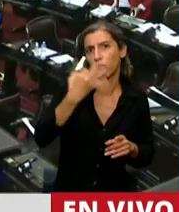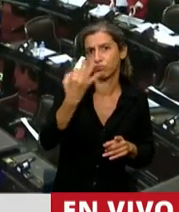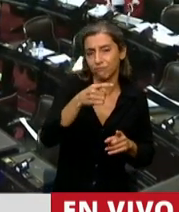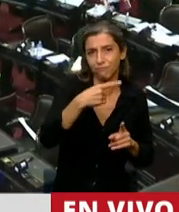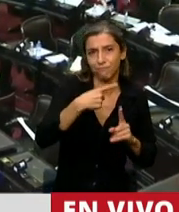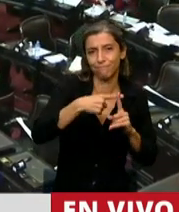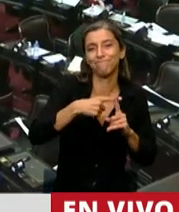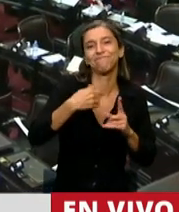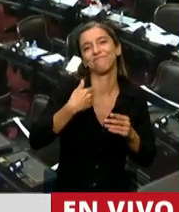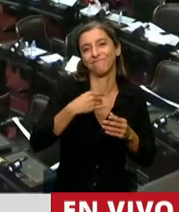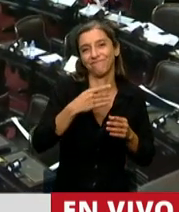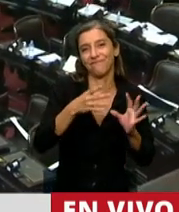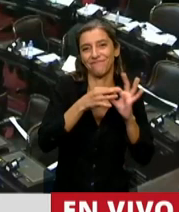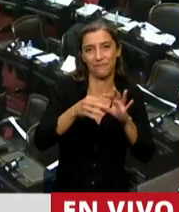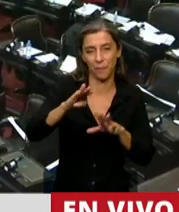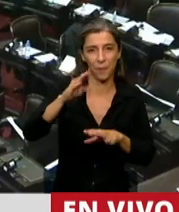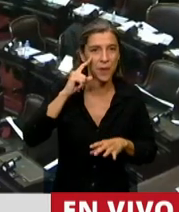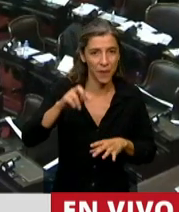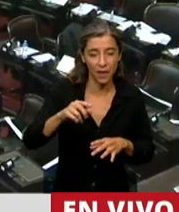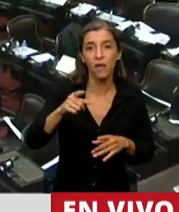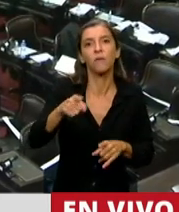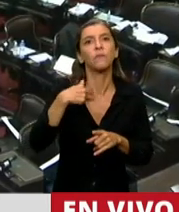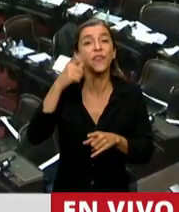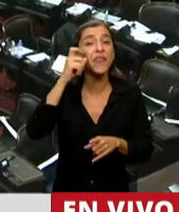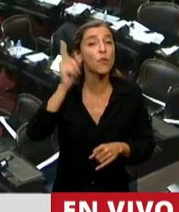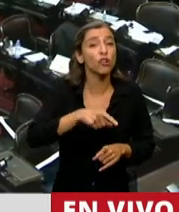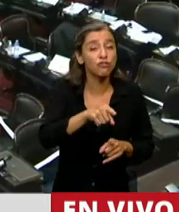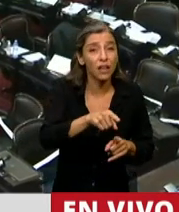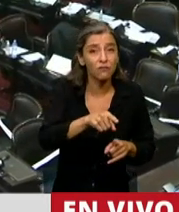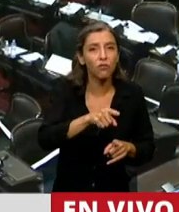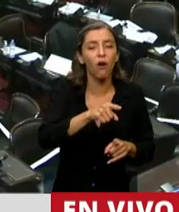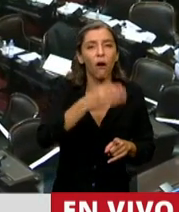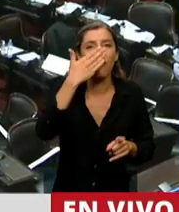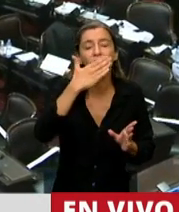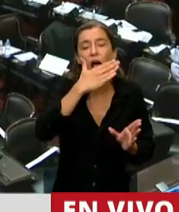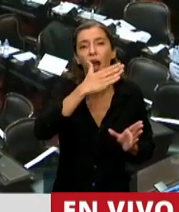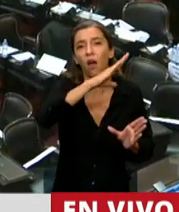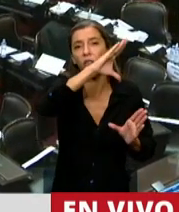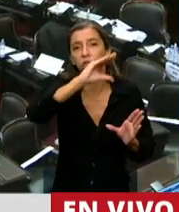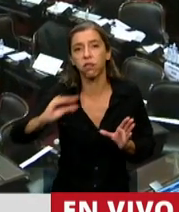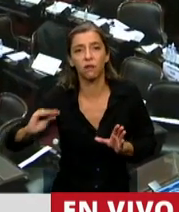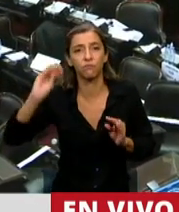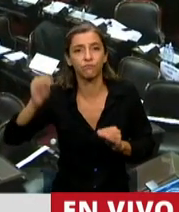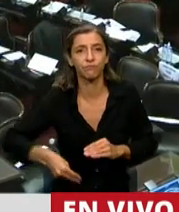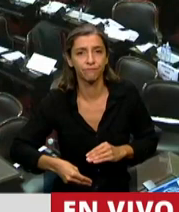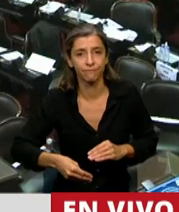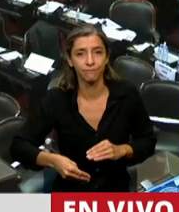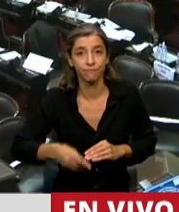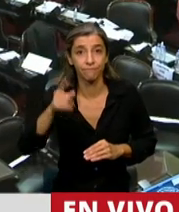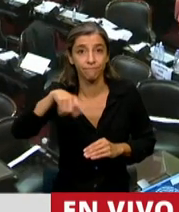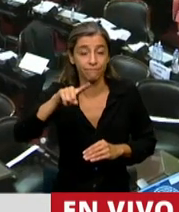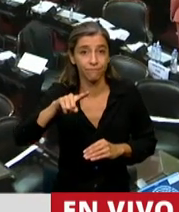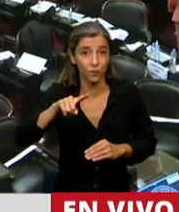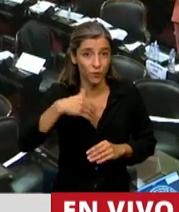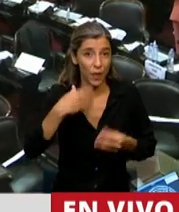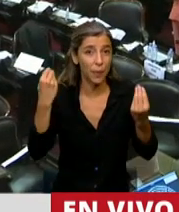con respecto al PBI. 10% positivo, terminaron con déficit, se comieron 10 puntos del